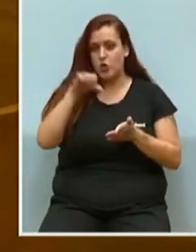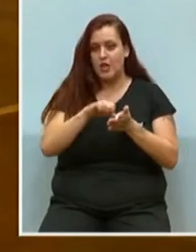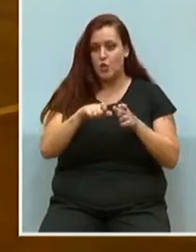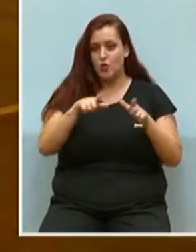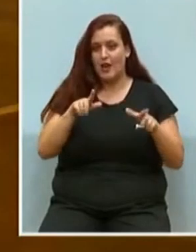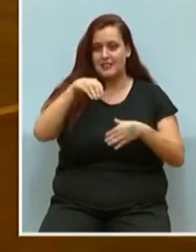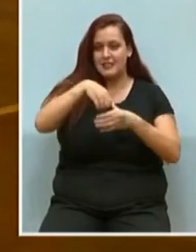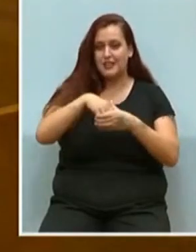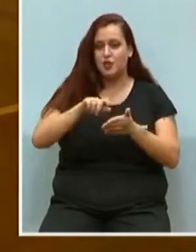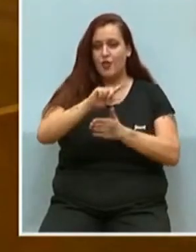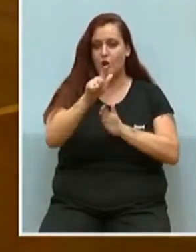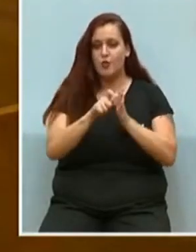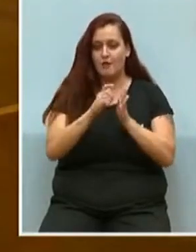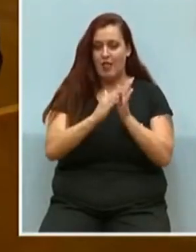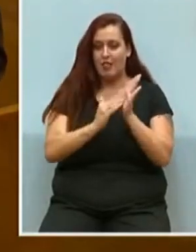comunidad valenciana.